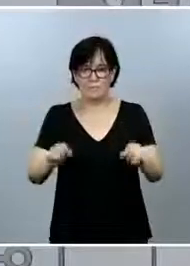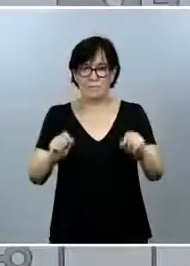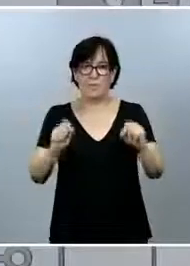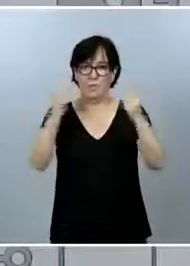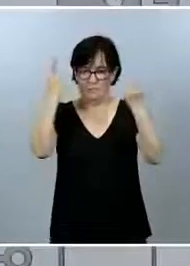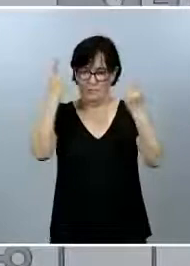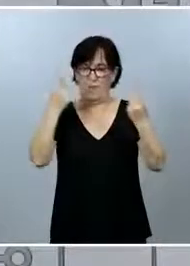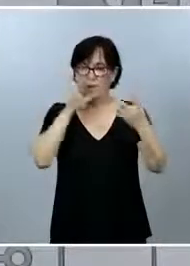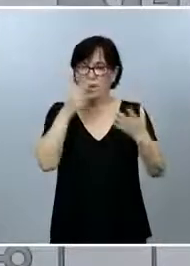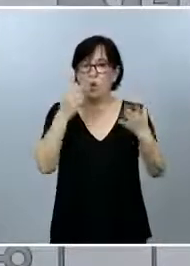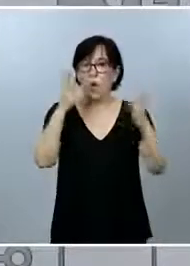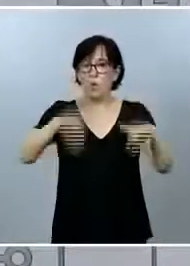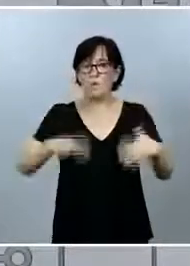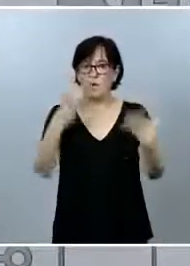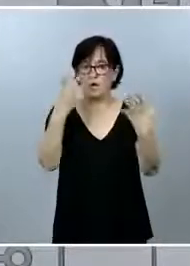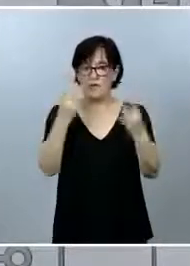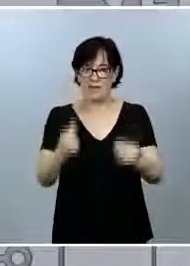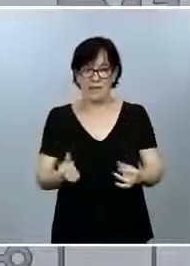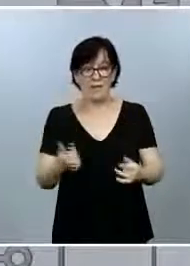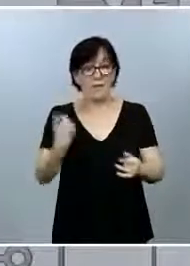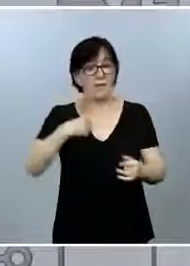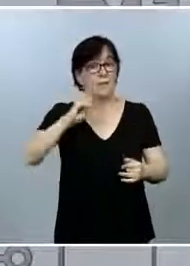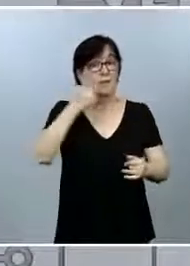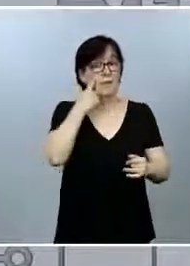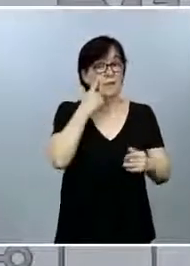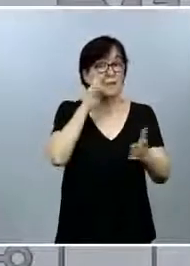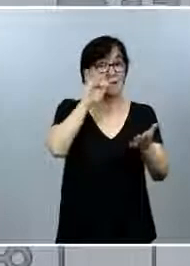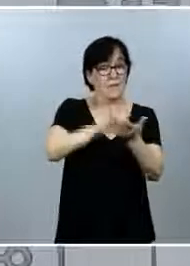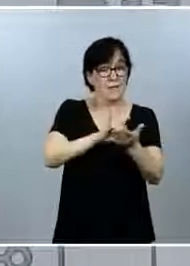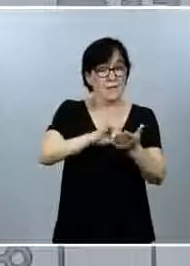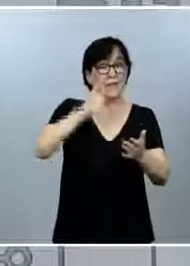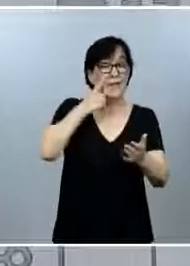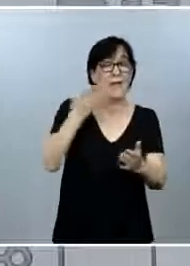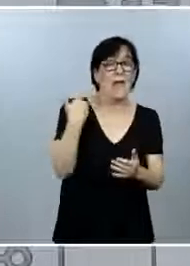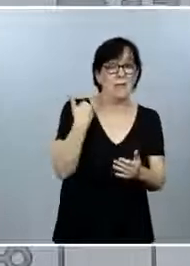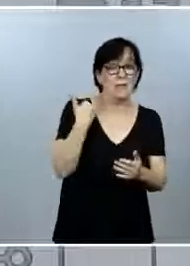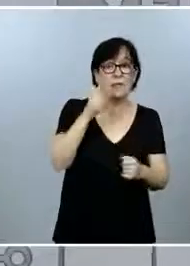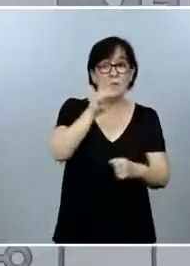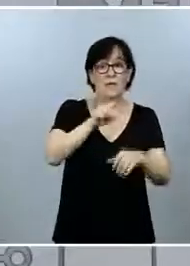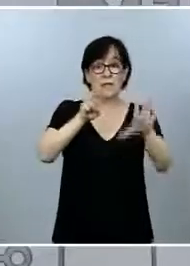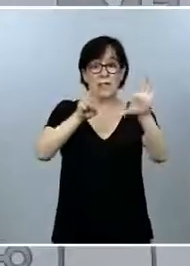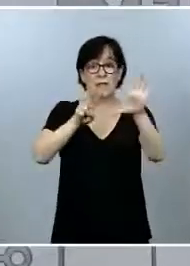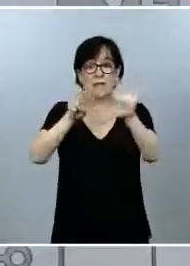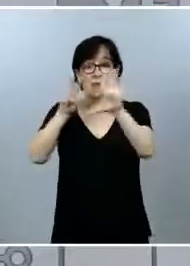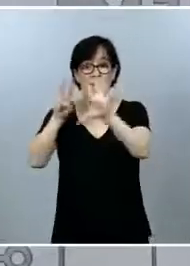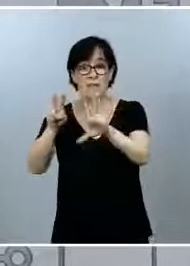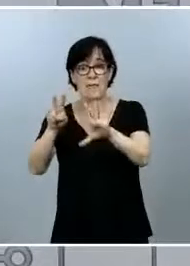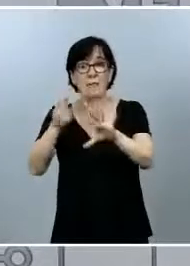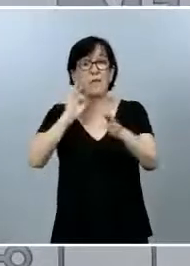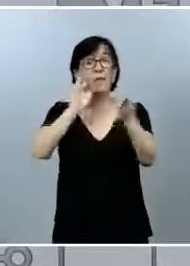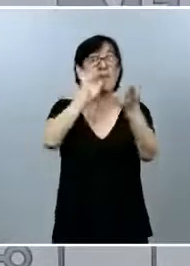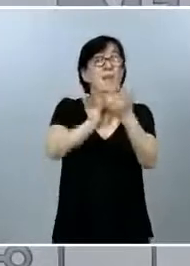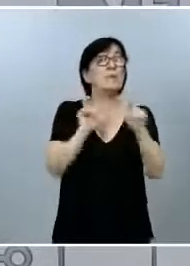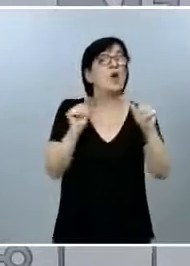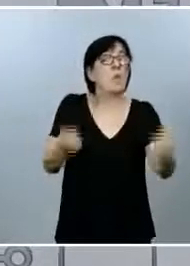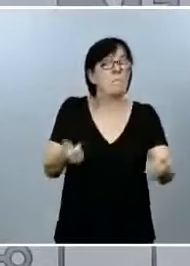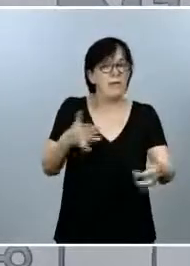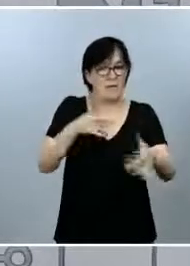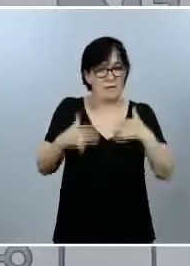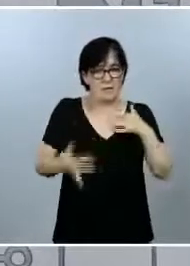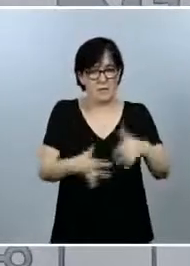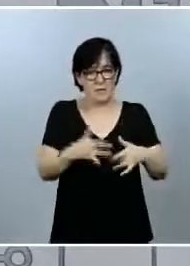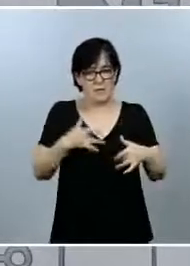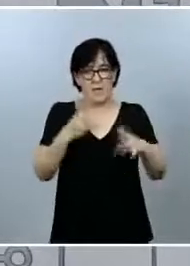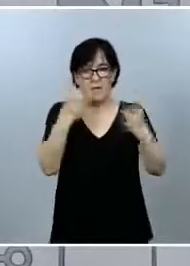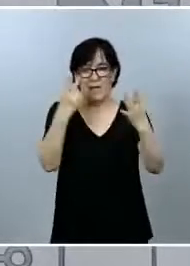los últimos siete días. Los que se diagnosticaron con fecha de diagnóstico de ayer fueron 177, pero con fecha de inicio de síntomas en los últimos